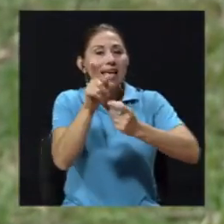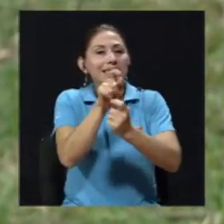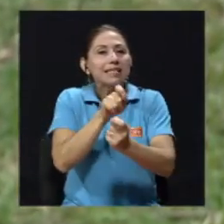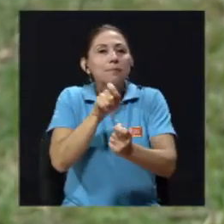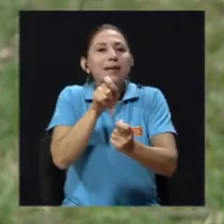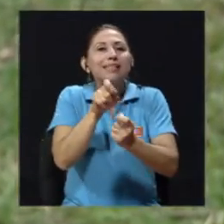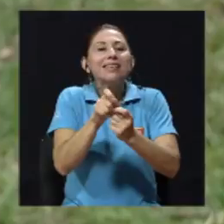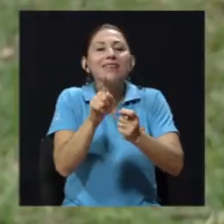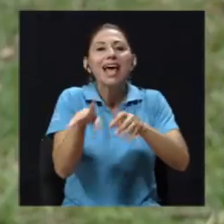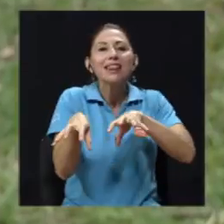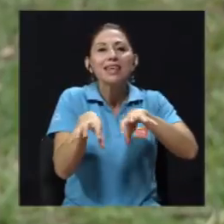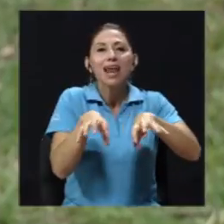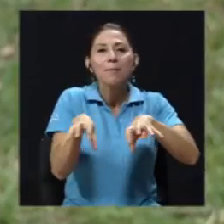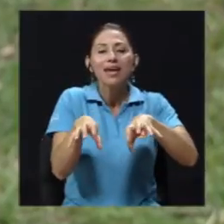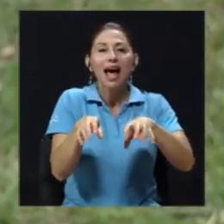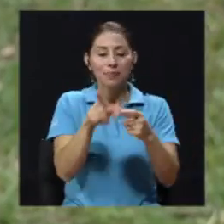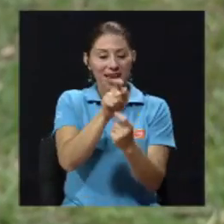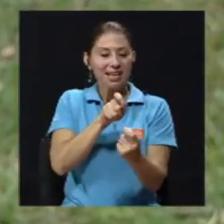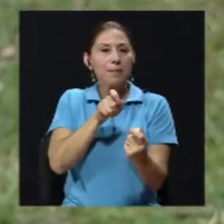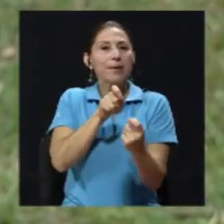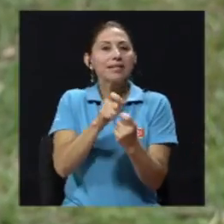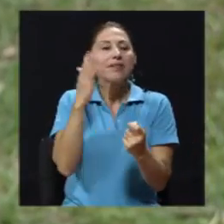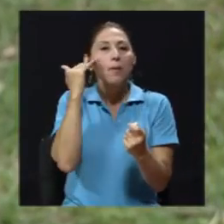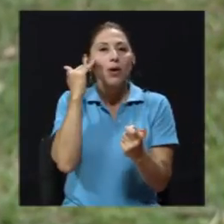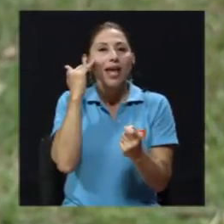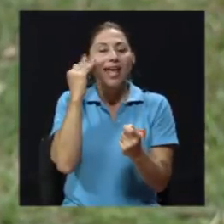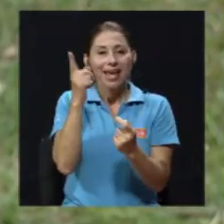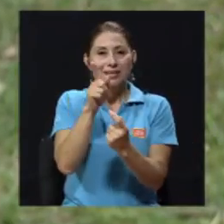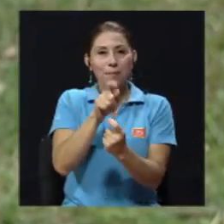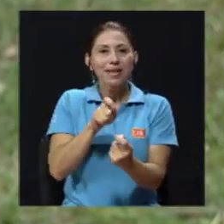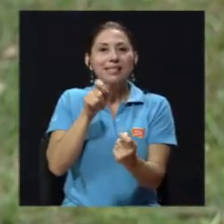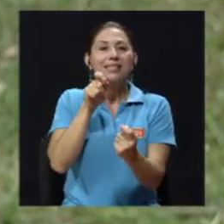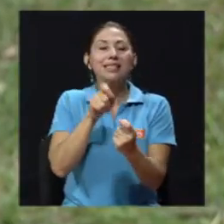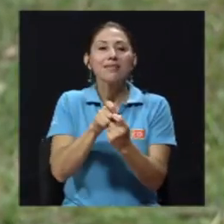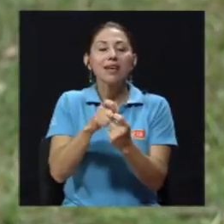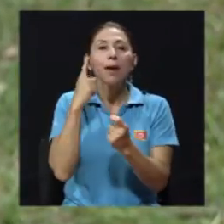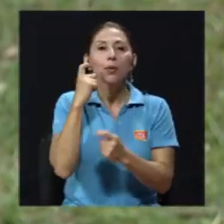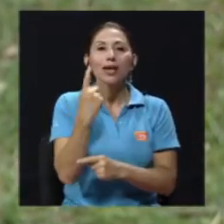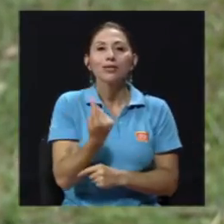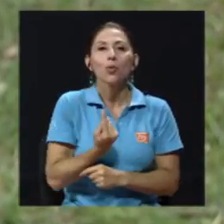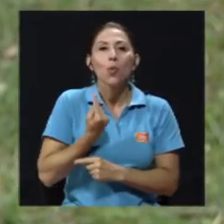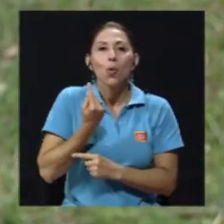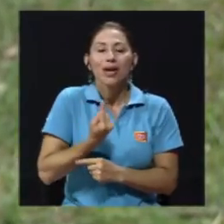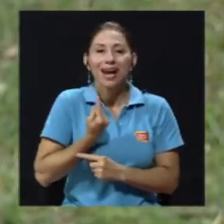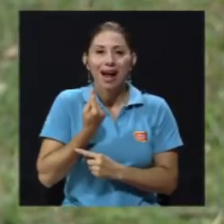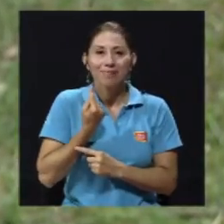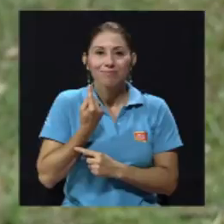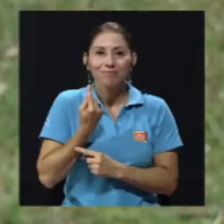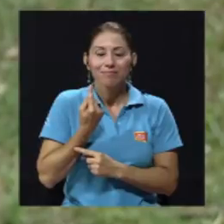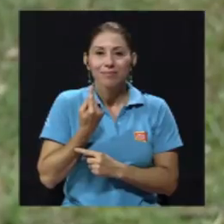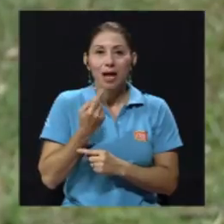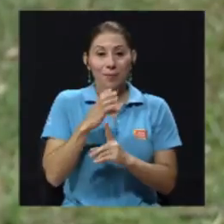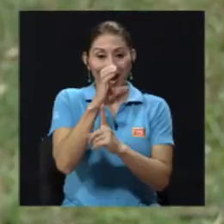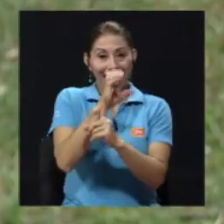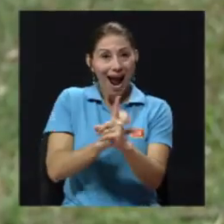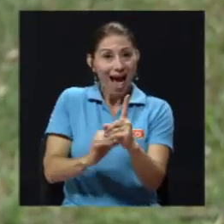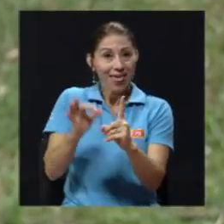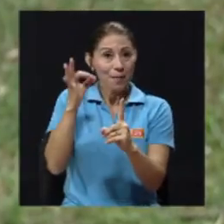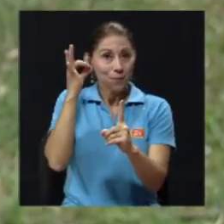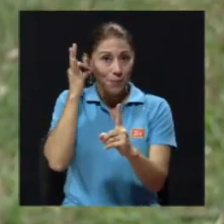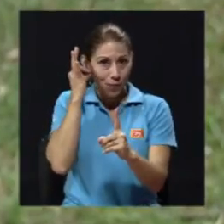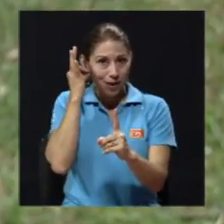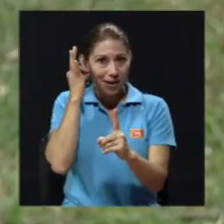dinámica. ¿Qué quiere decir esto? Específica para la especie porque es única. Para cada hembra